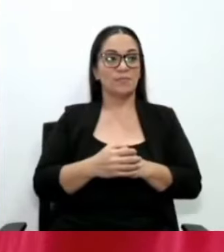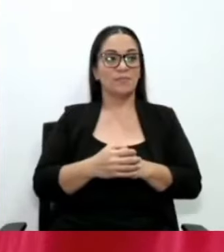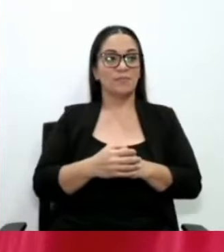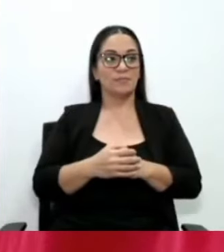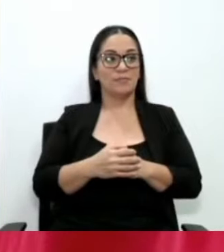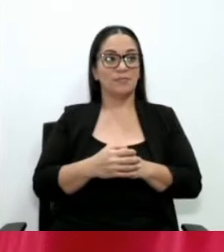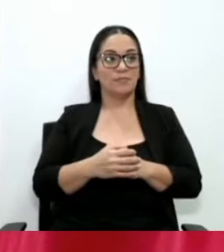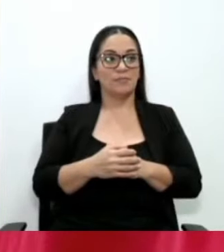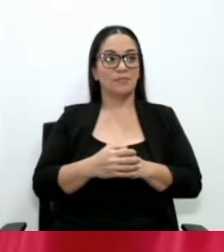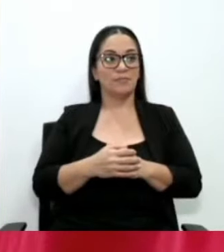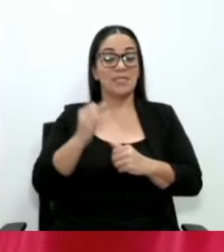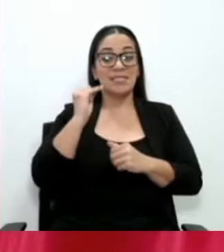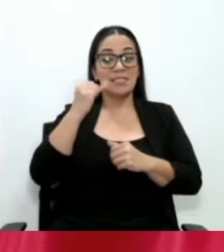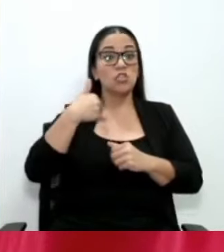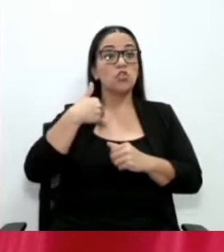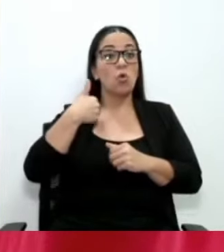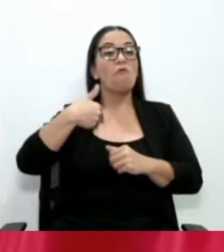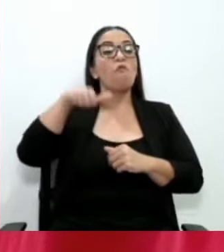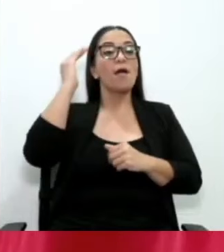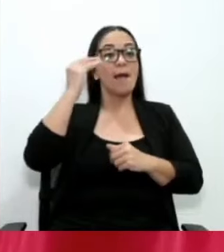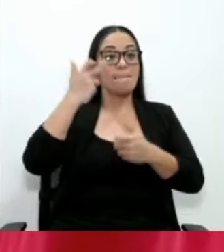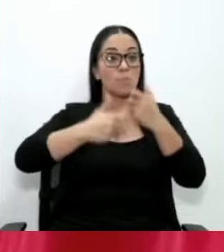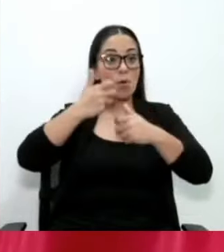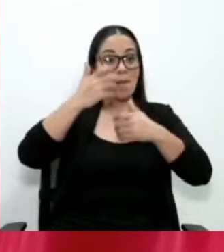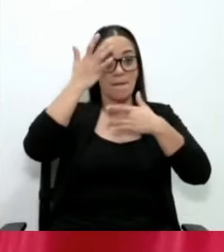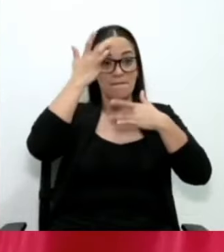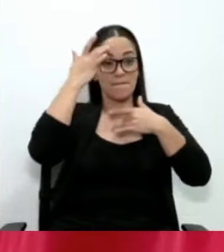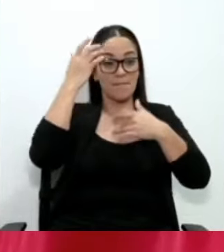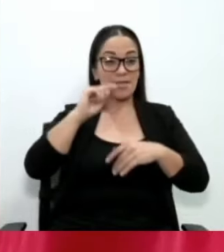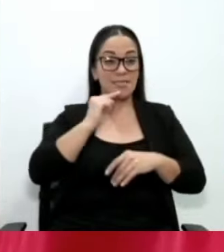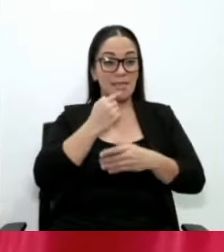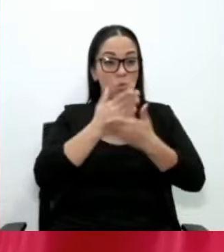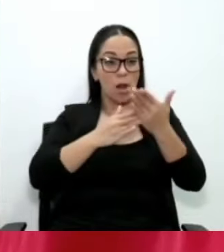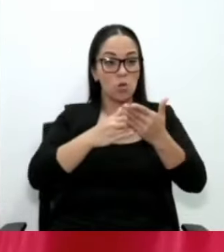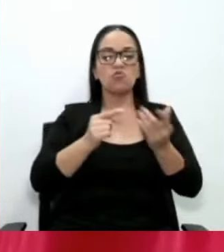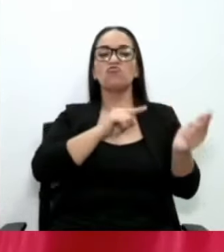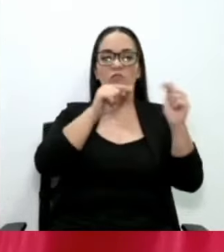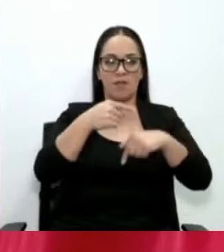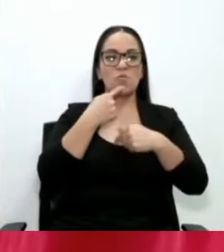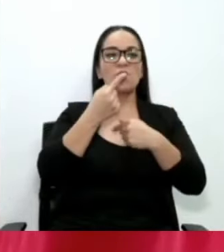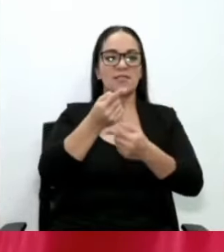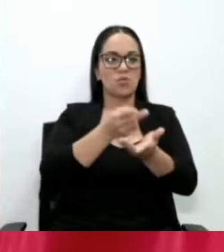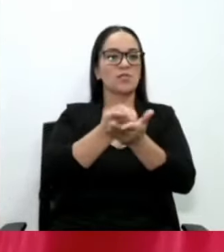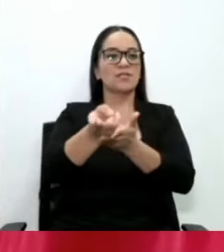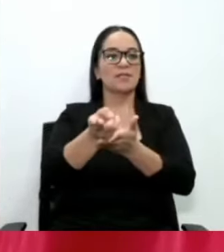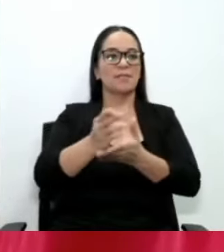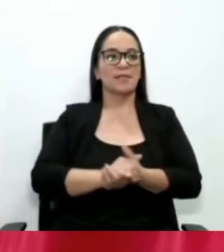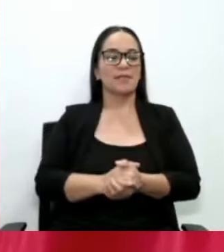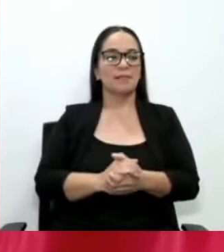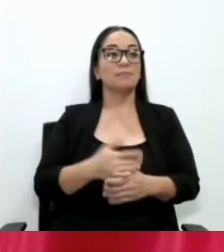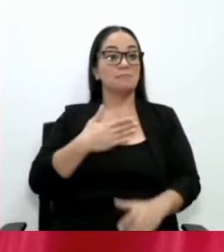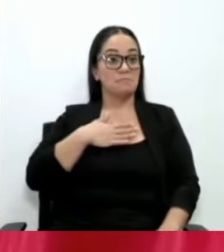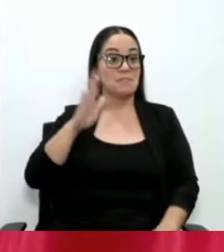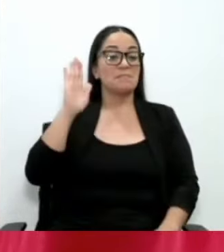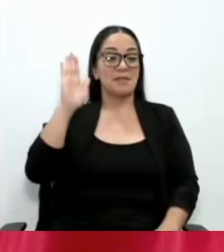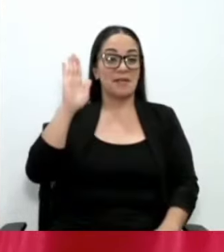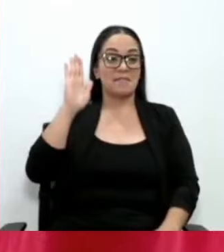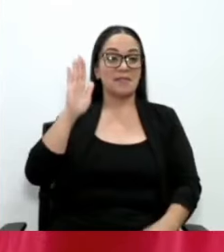problema de salud serio, yo sería el primero en venirles a decir. Tienen mi palabra.